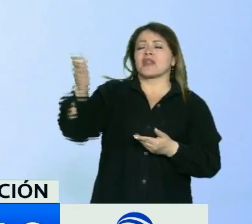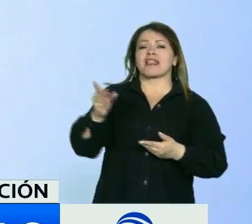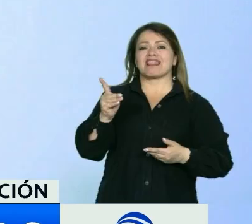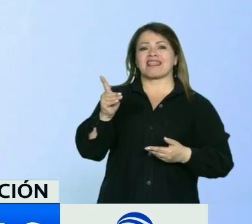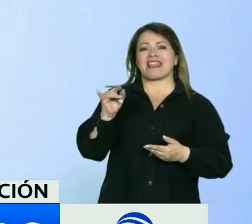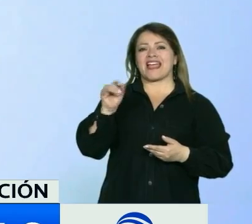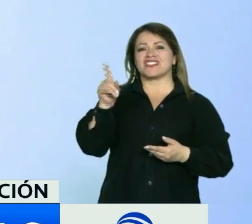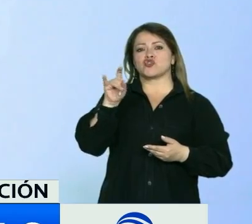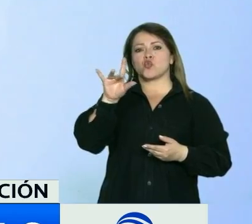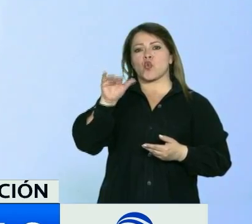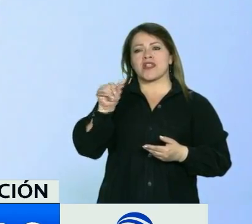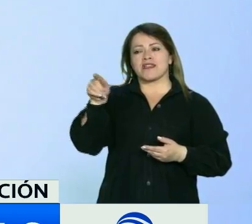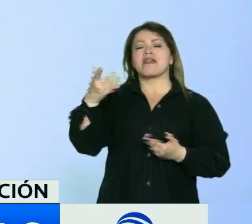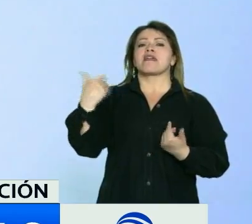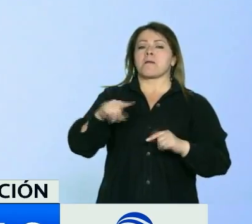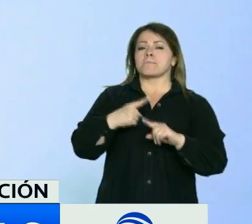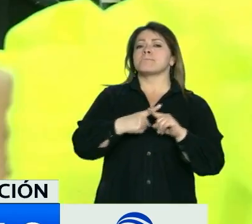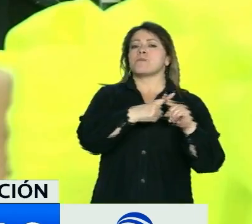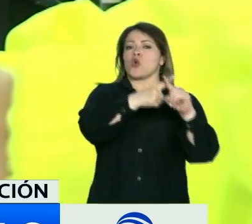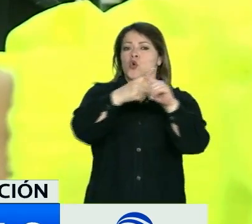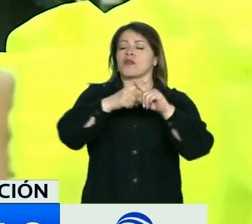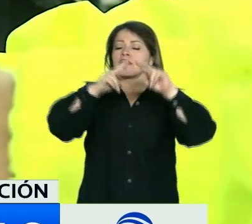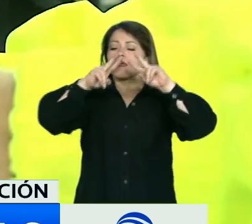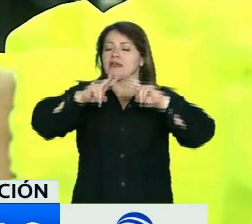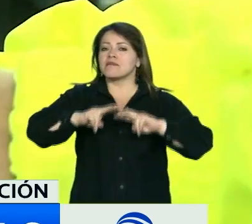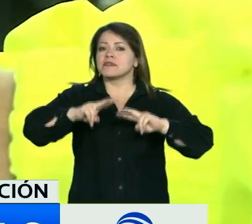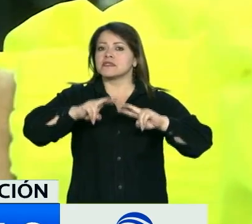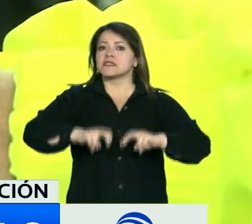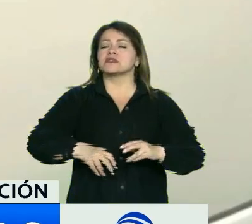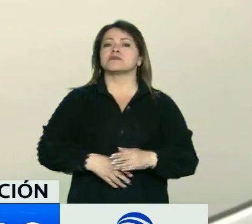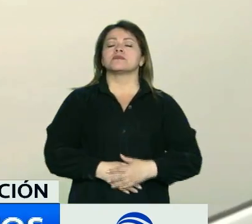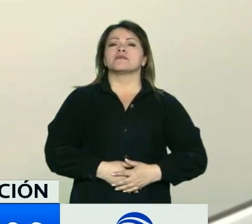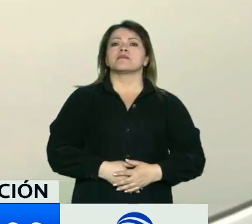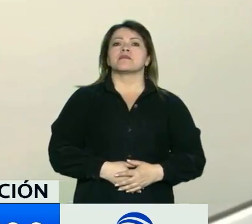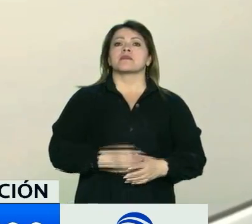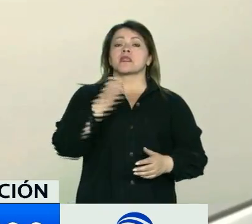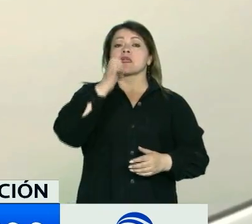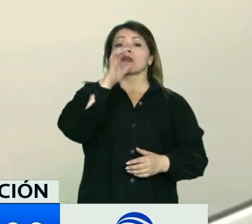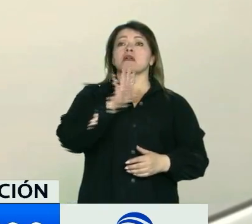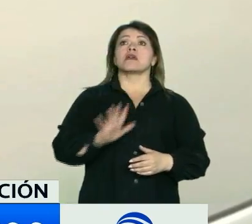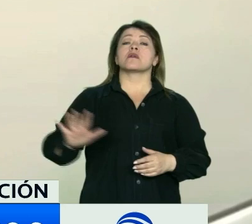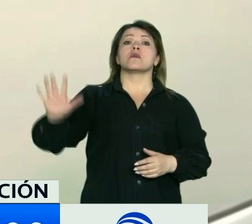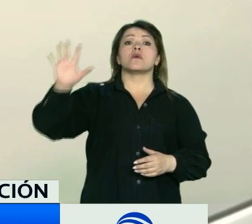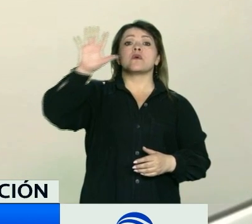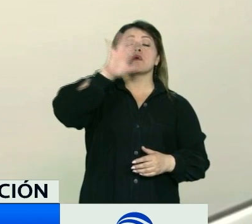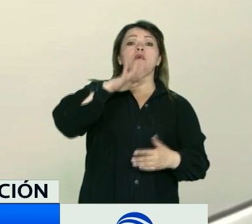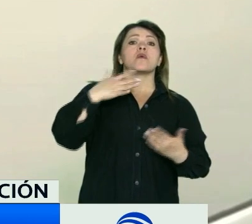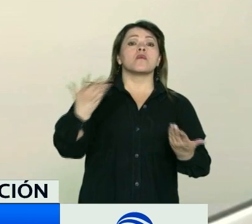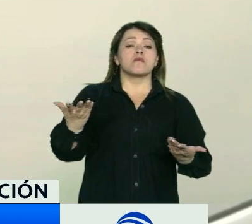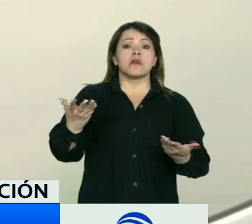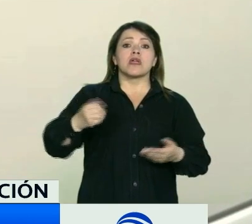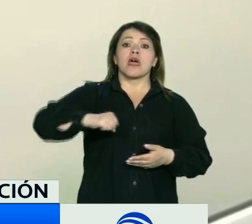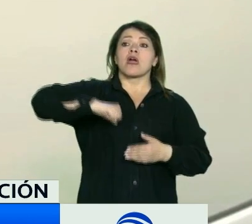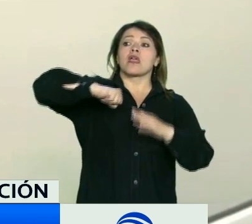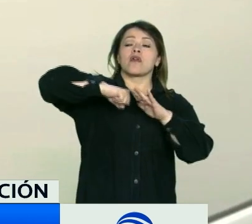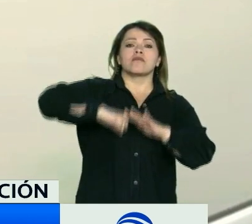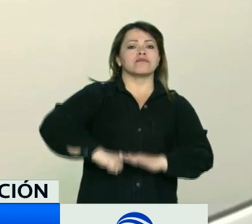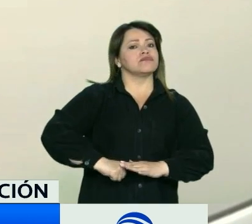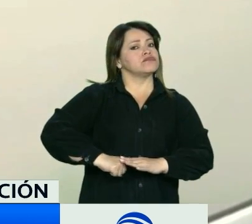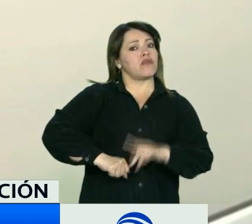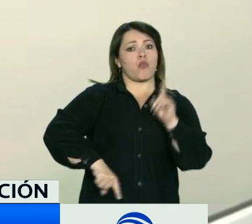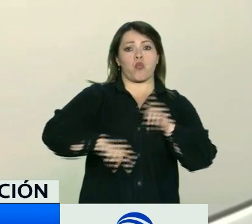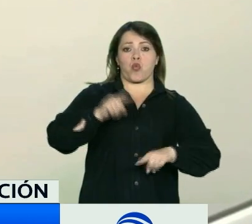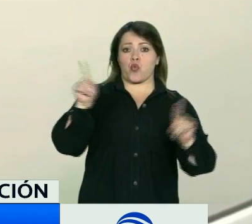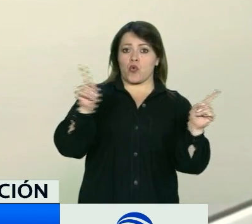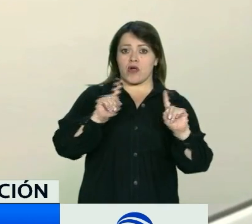Vázquez, la Procuraduría dio apertura a una indagación preliminar. En Colombia nadie puede ser vulnerado a sus derechos fundamentales, en